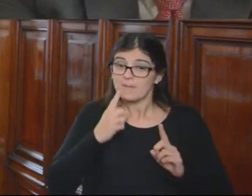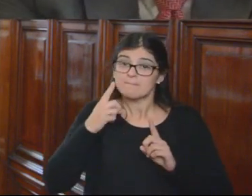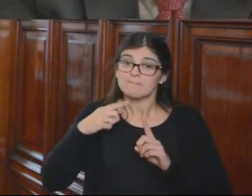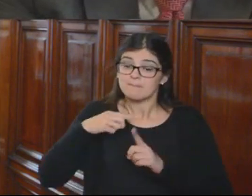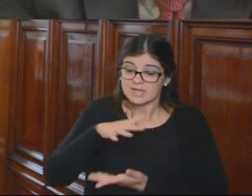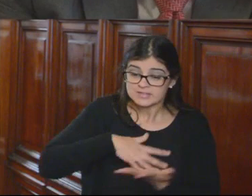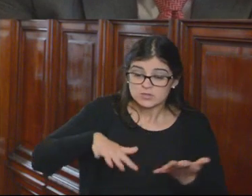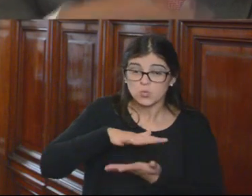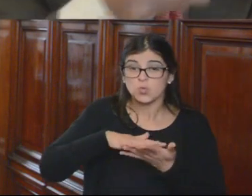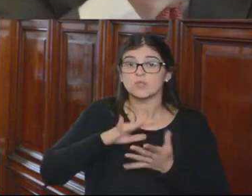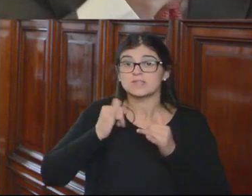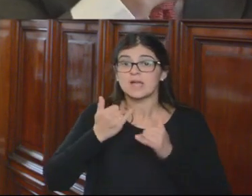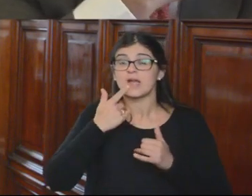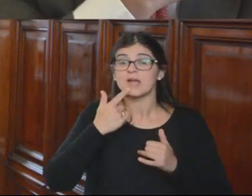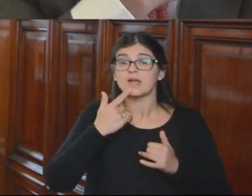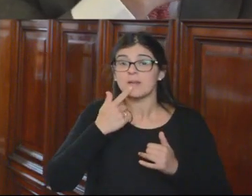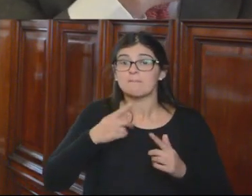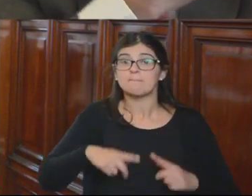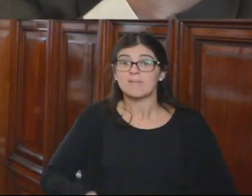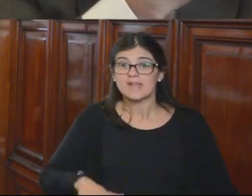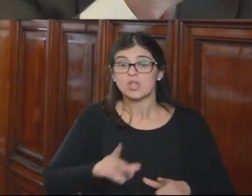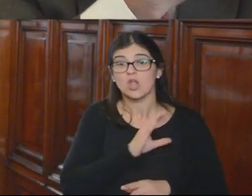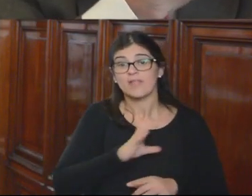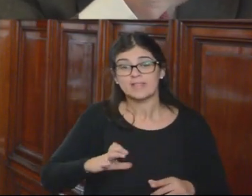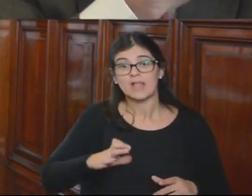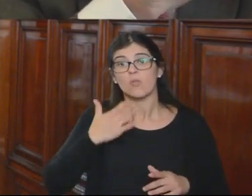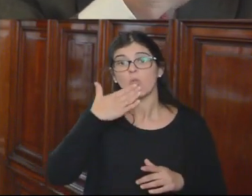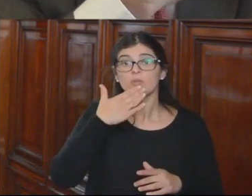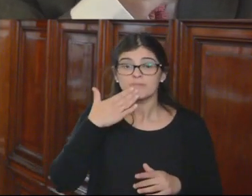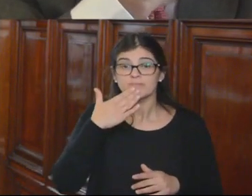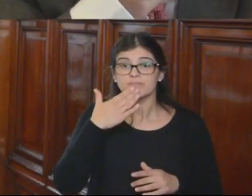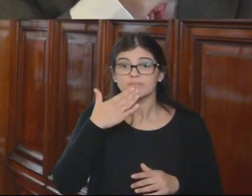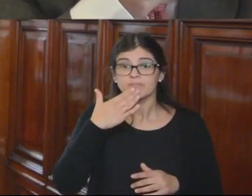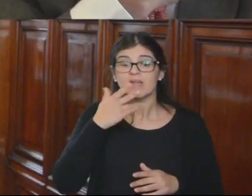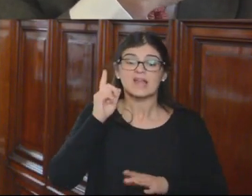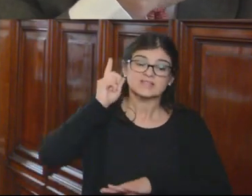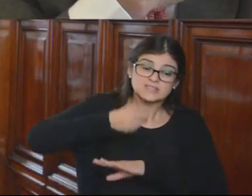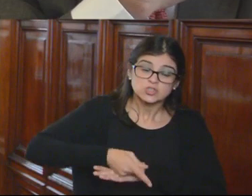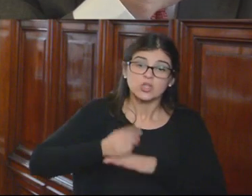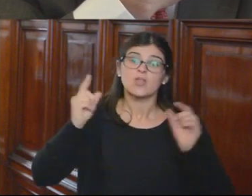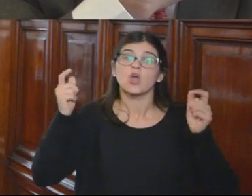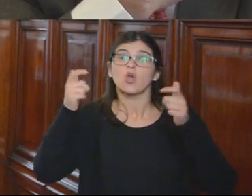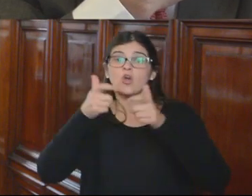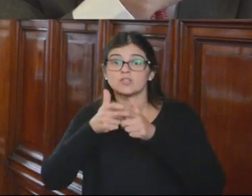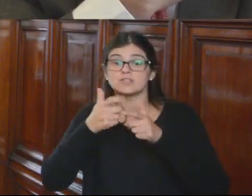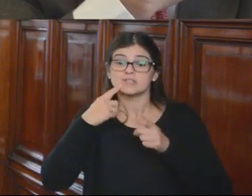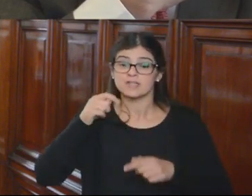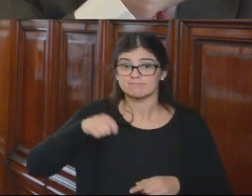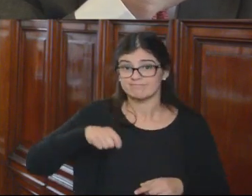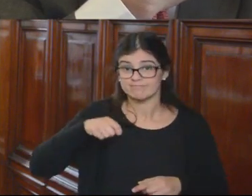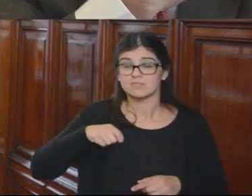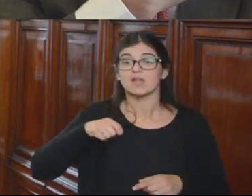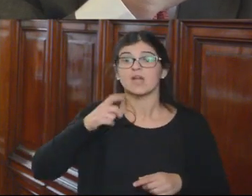llega a la impudicia, cuando el ministro de Estado cuestiona la decisión del Consejo de la Magistratura